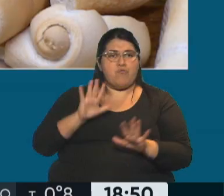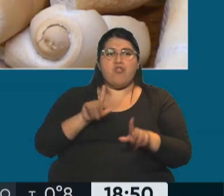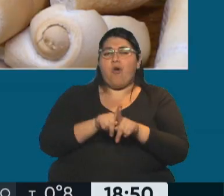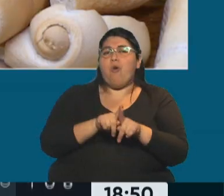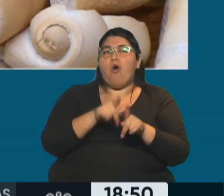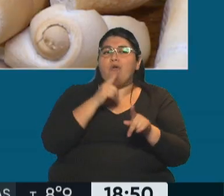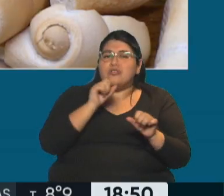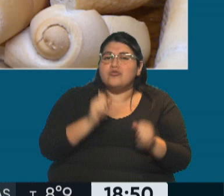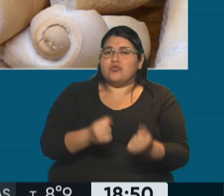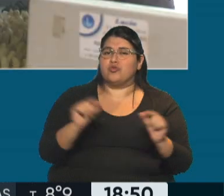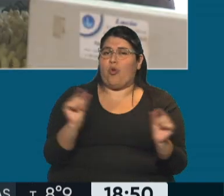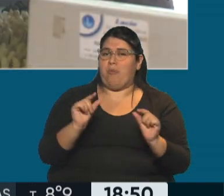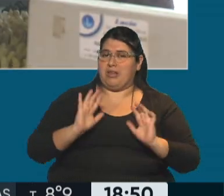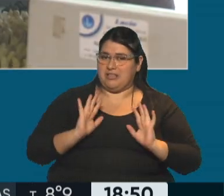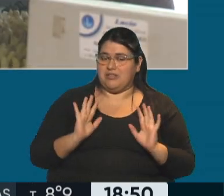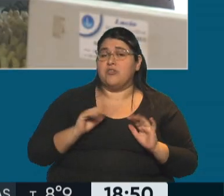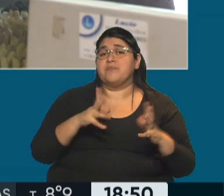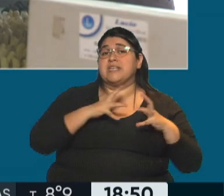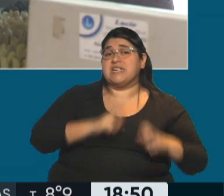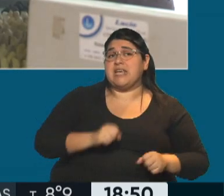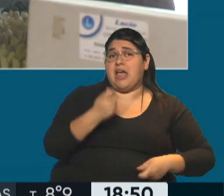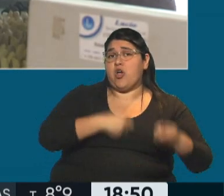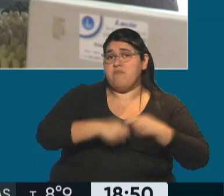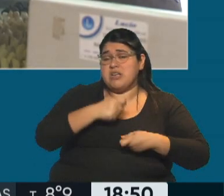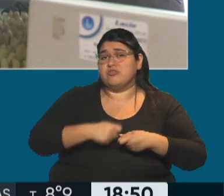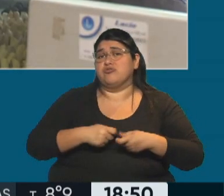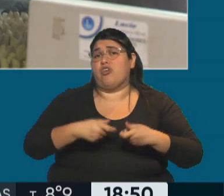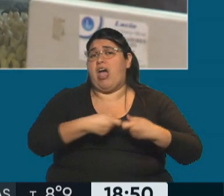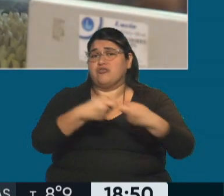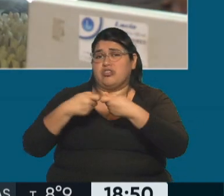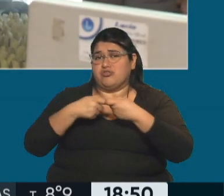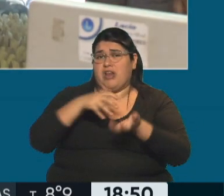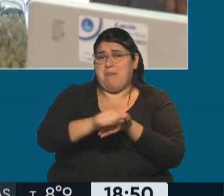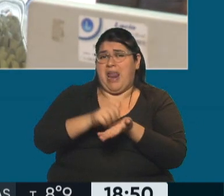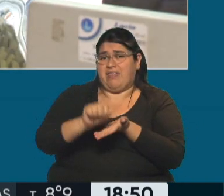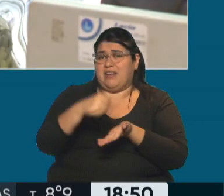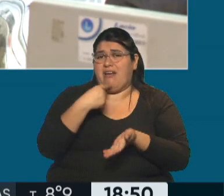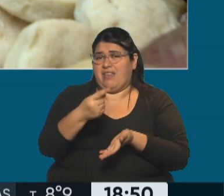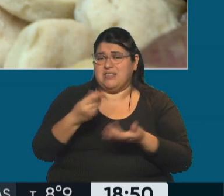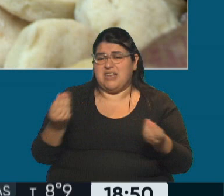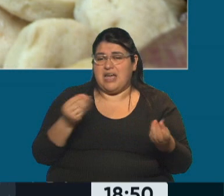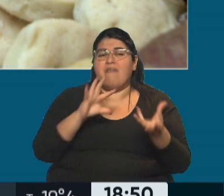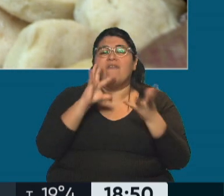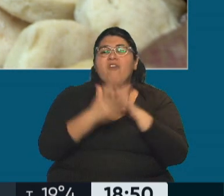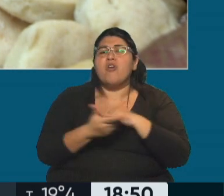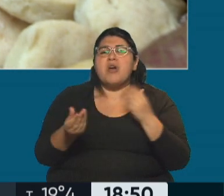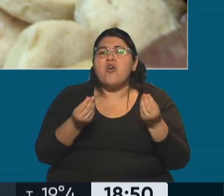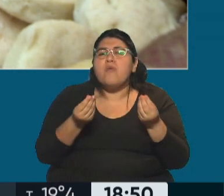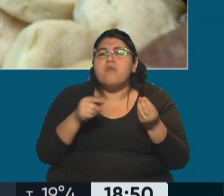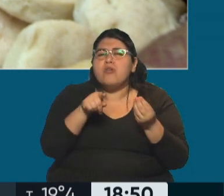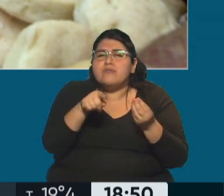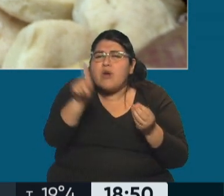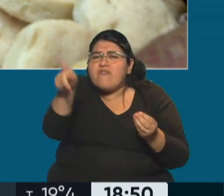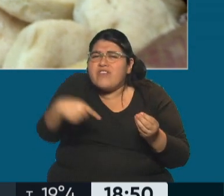es lo que están discutiendo entre la Secretaría de Comercio y organizaciones de panaderos? Básicamente es de qué manera se instrumenta este